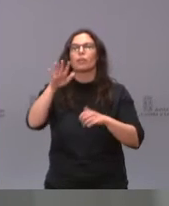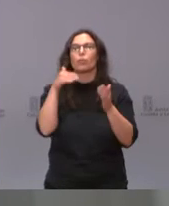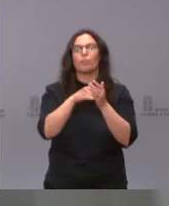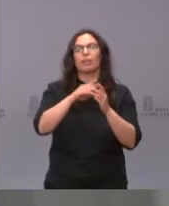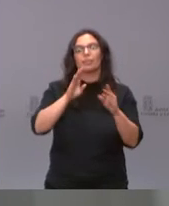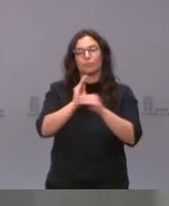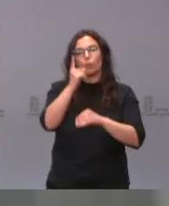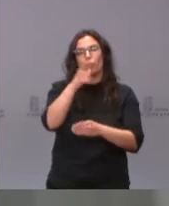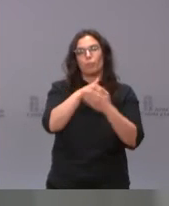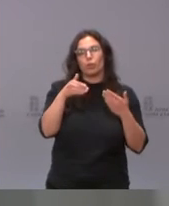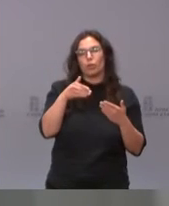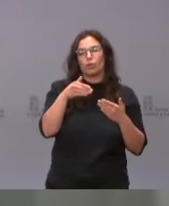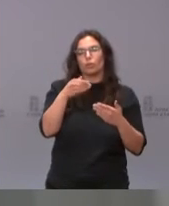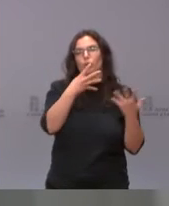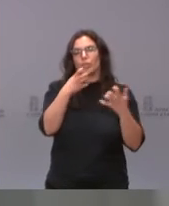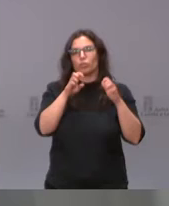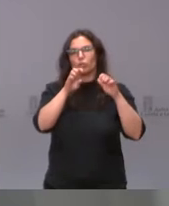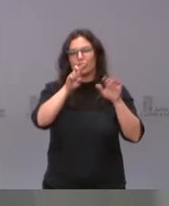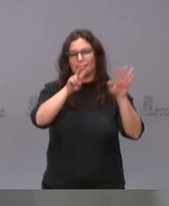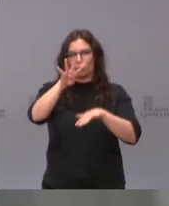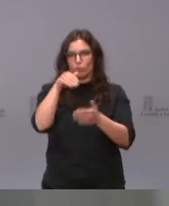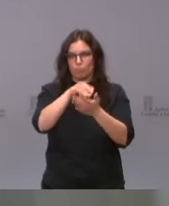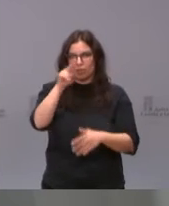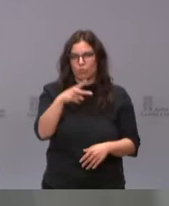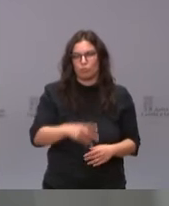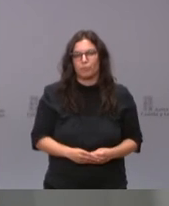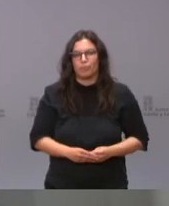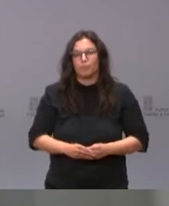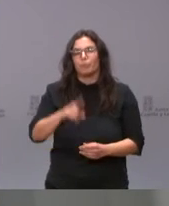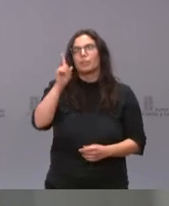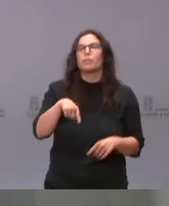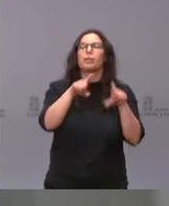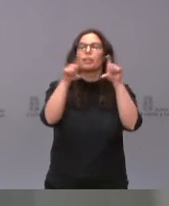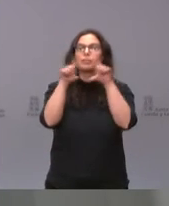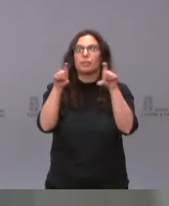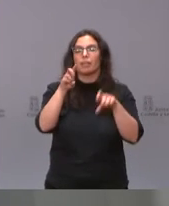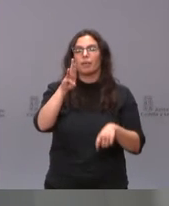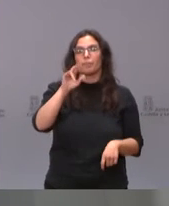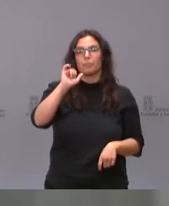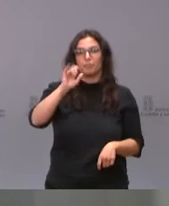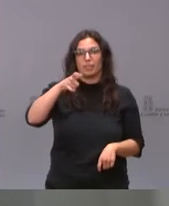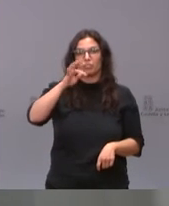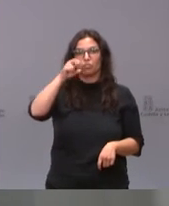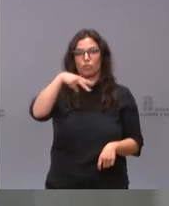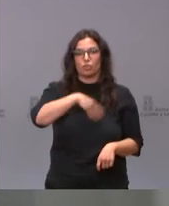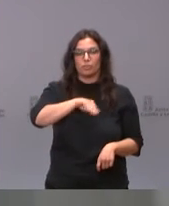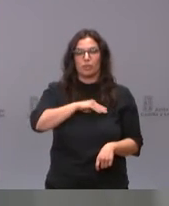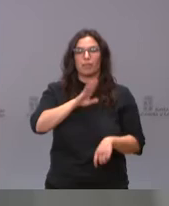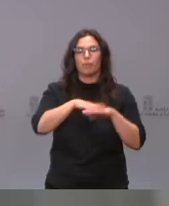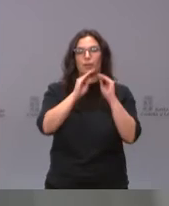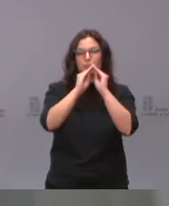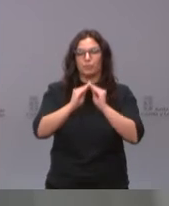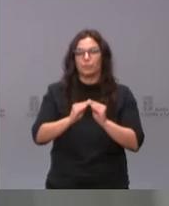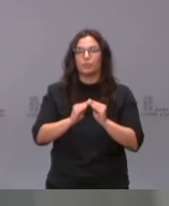.934.000 euros. También la empresa Bridgestone España en el desarrollo de